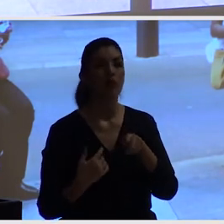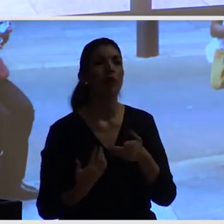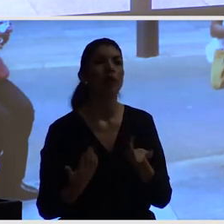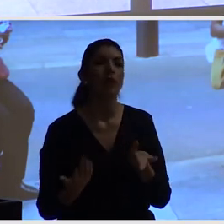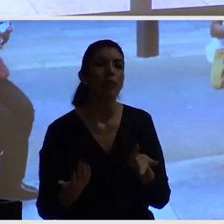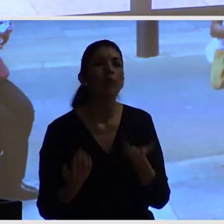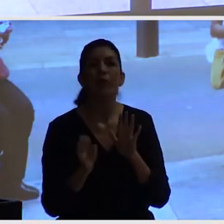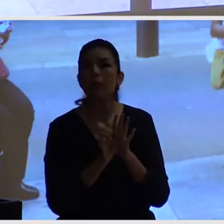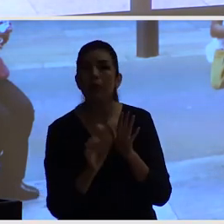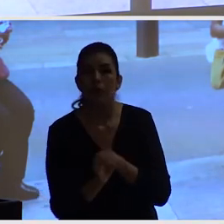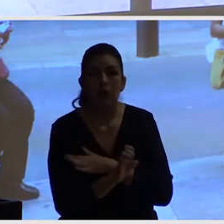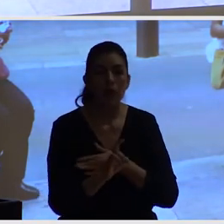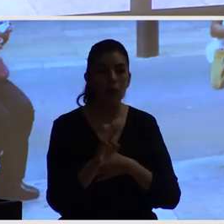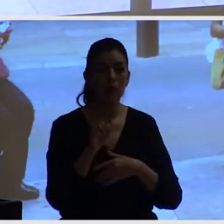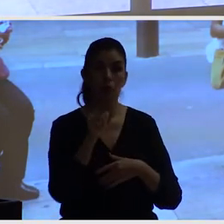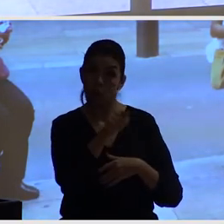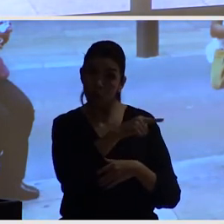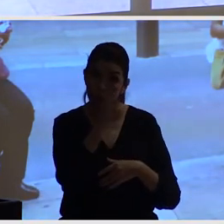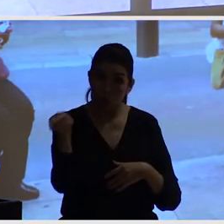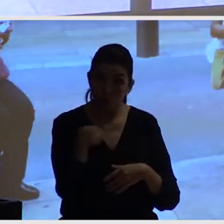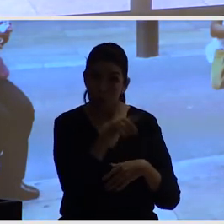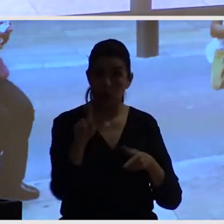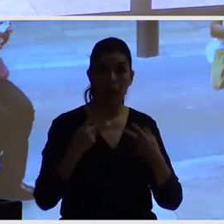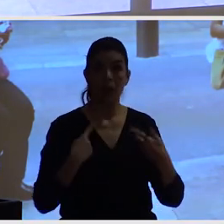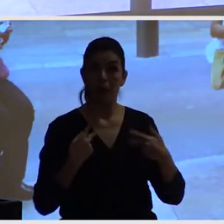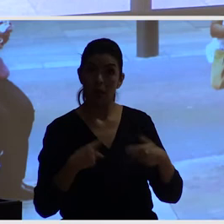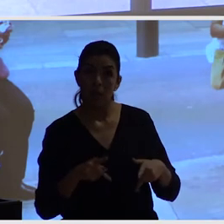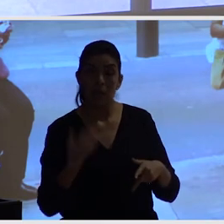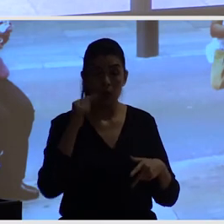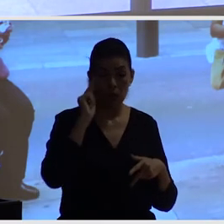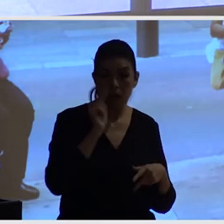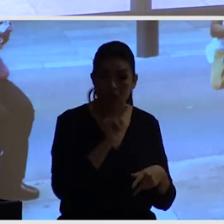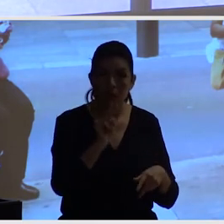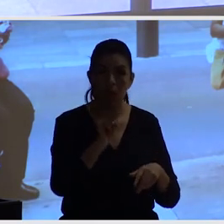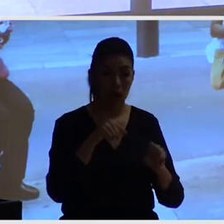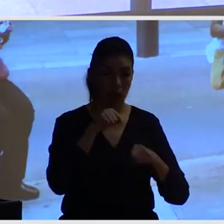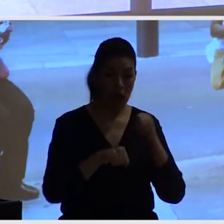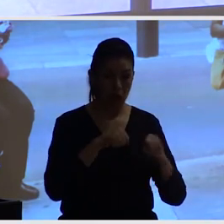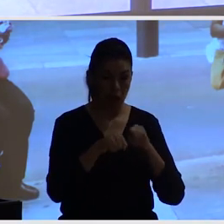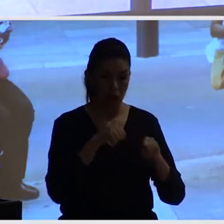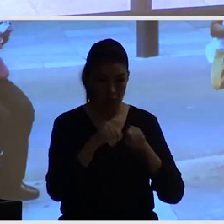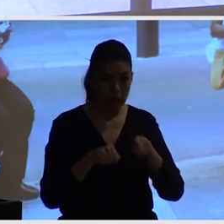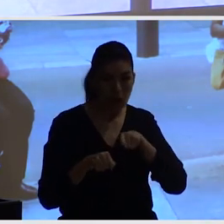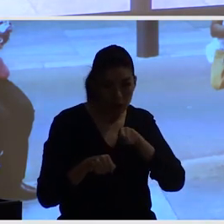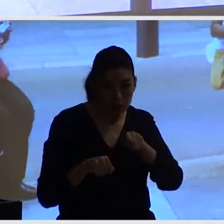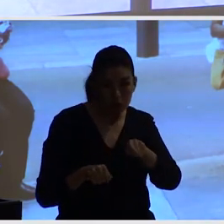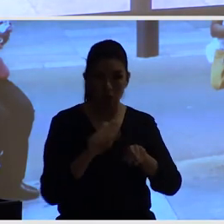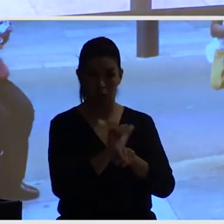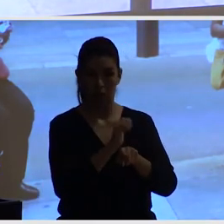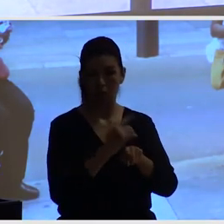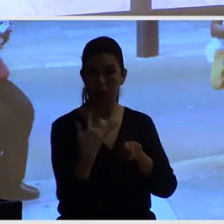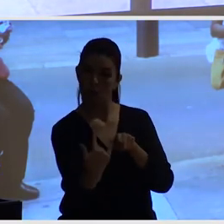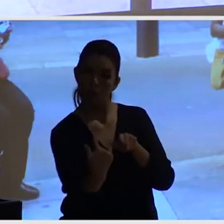esto está indicando una falta en la infraestructura, porque la gente no ha tenido una alternativa y ha